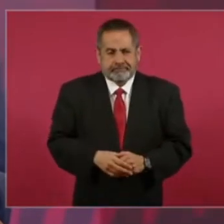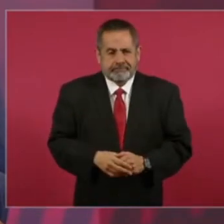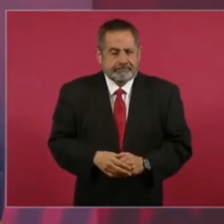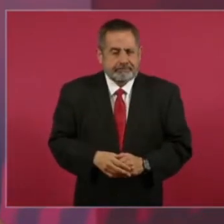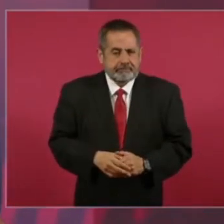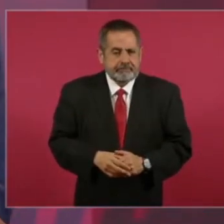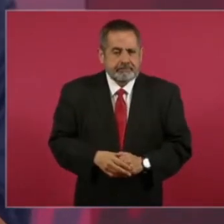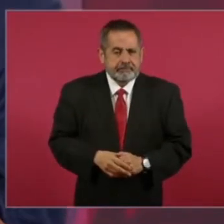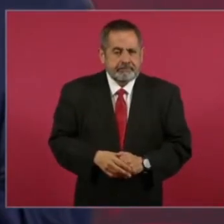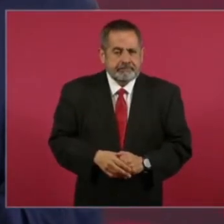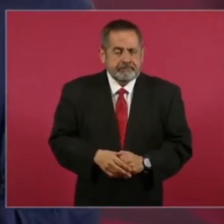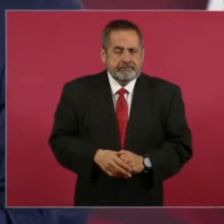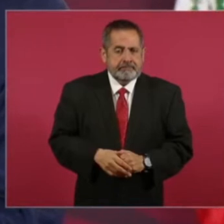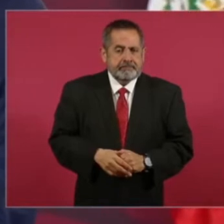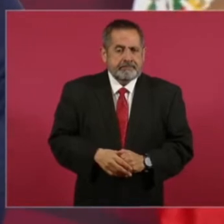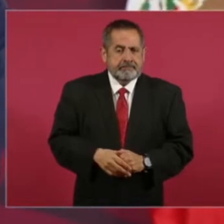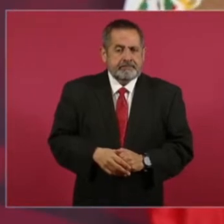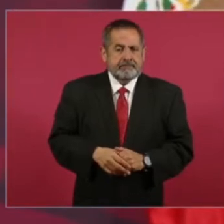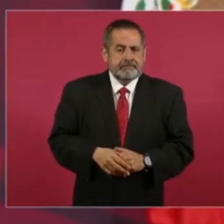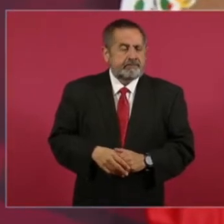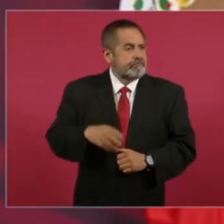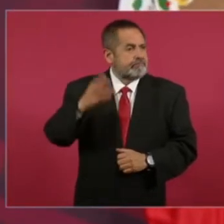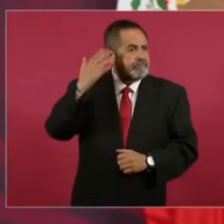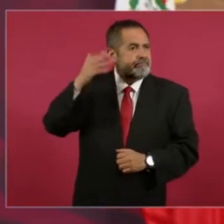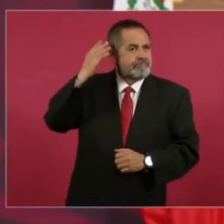había como una cuota